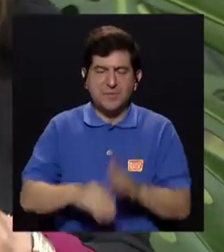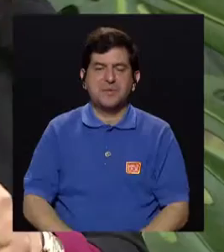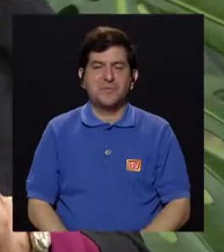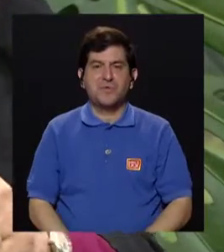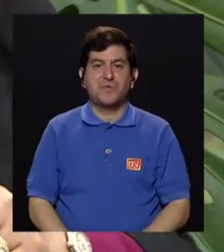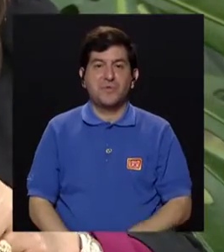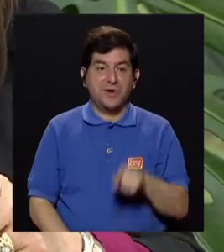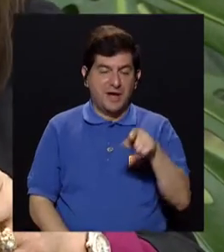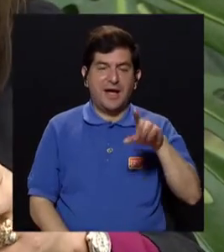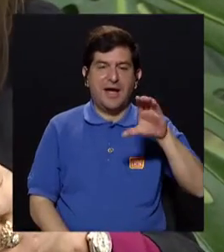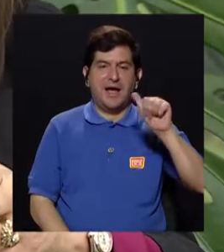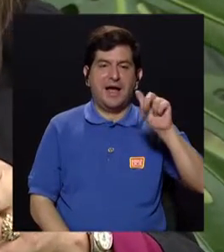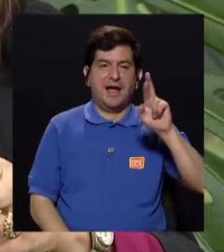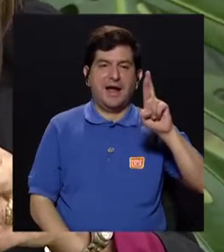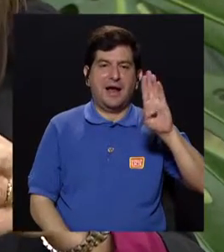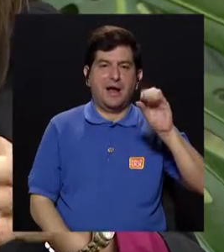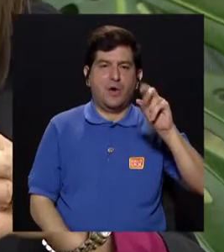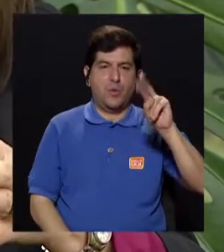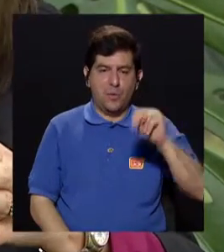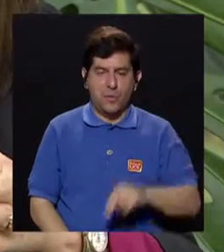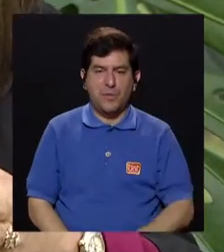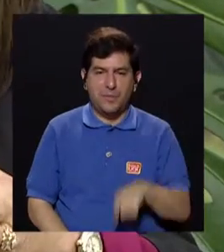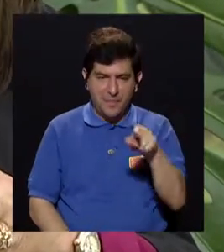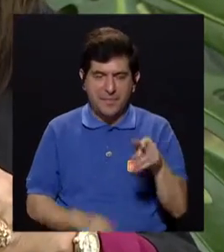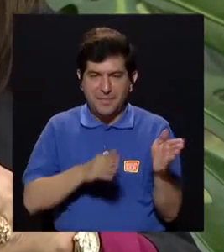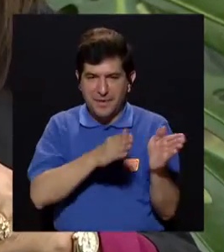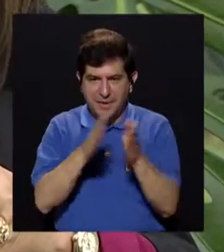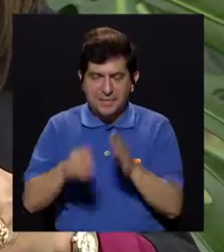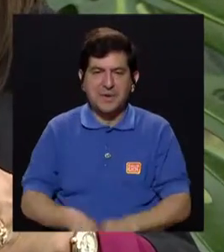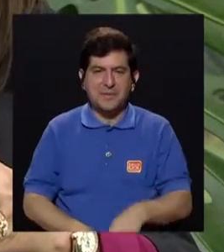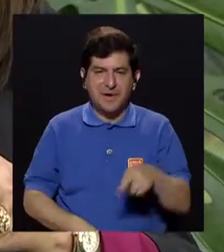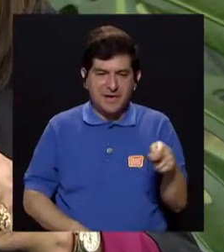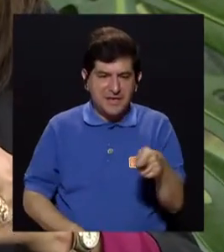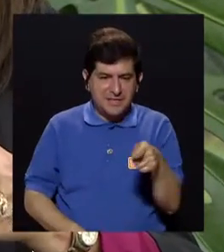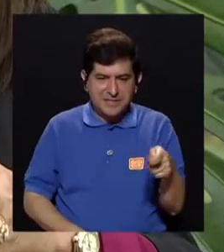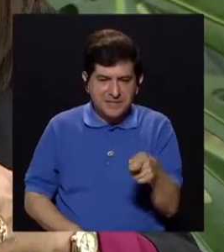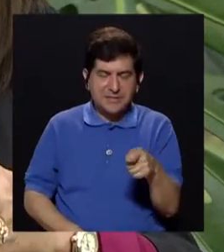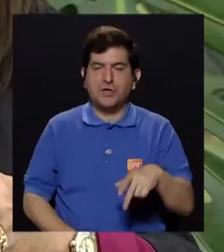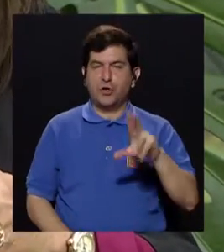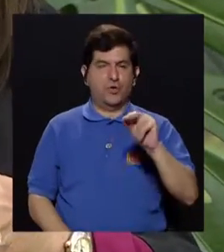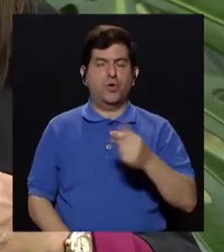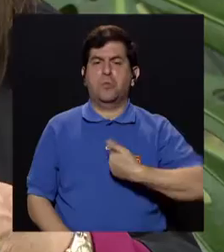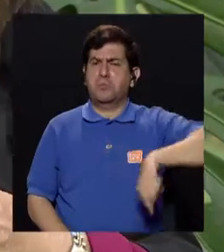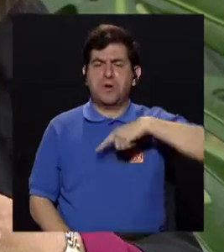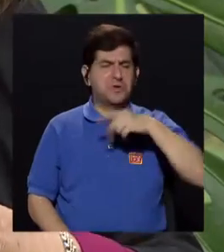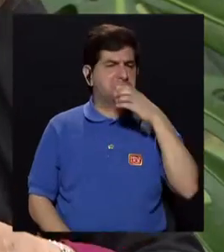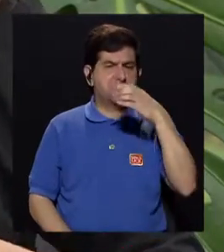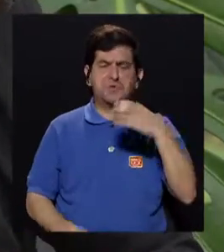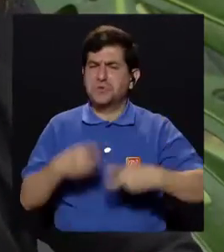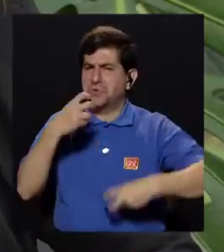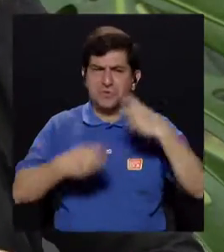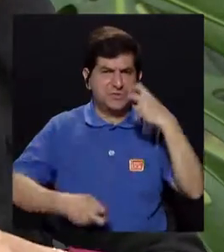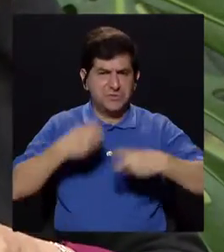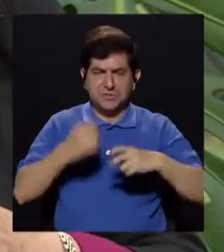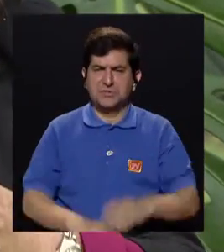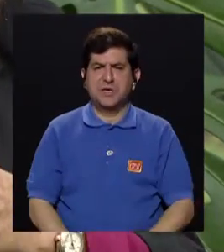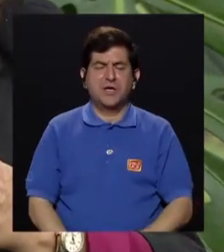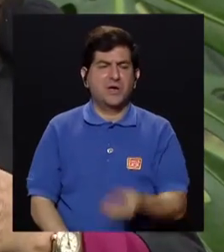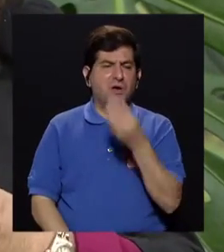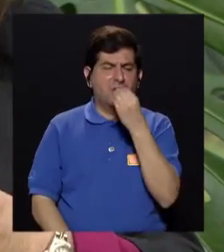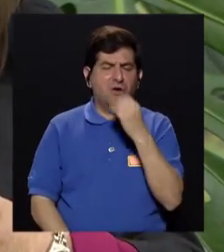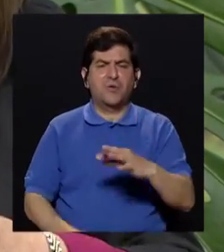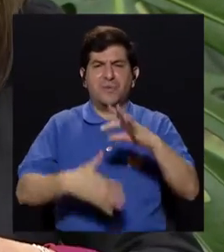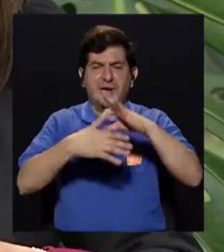carbón o hacer algo asado, ¿verdad? No es tan fácil. Entonces, la recomendación para nosotros no sería problema en coma